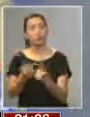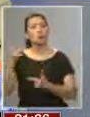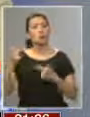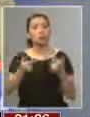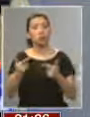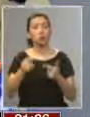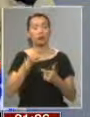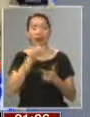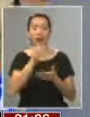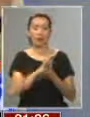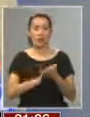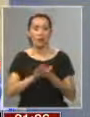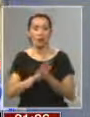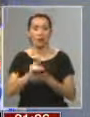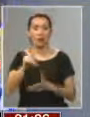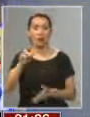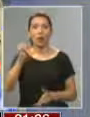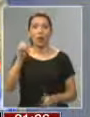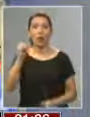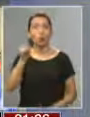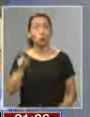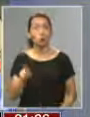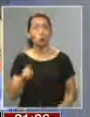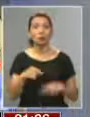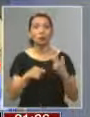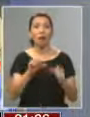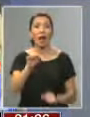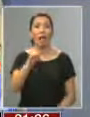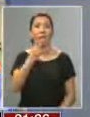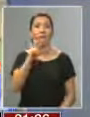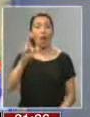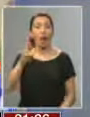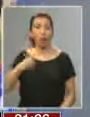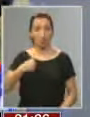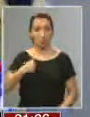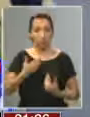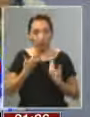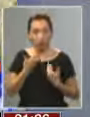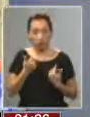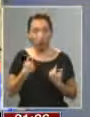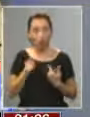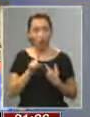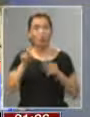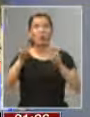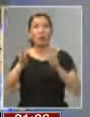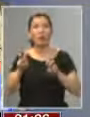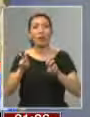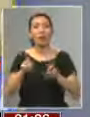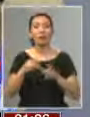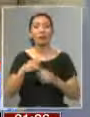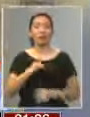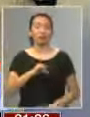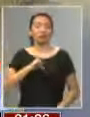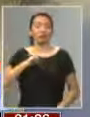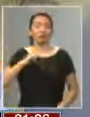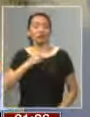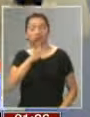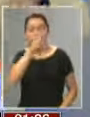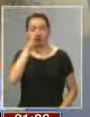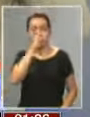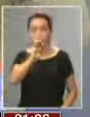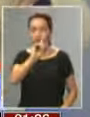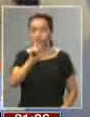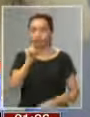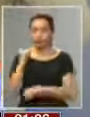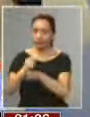Le he situado los ejemplos de Krauss, de la Soledad Alvear y los míos, para decir que esto no es un tema de un egocéntrico o de un... No, la